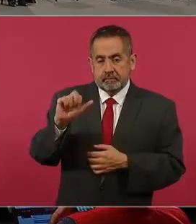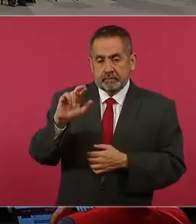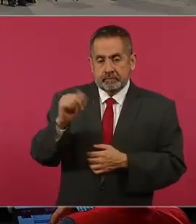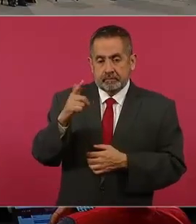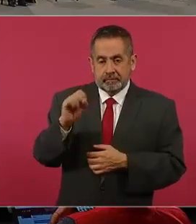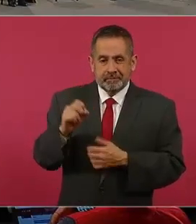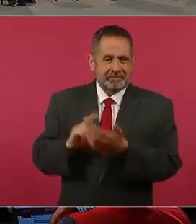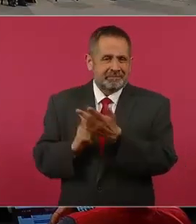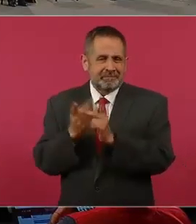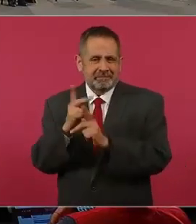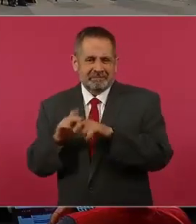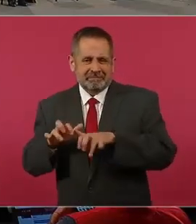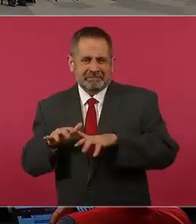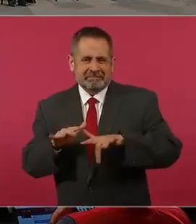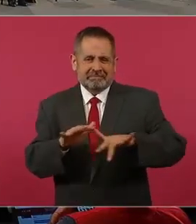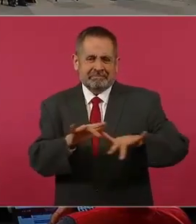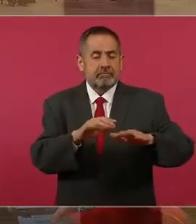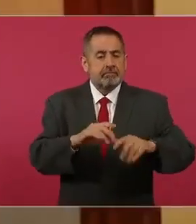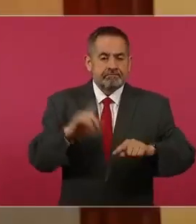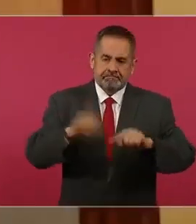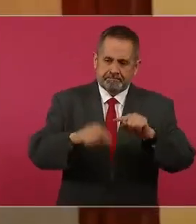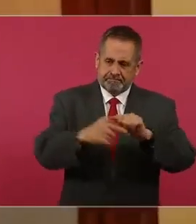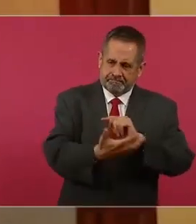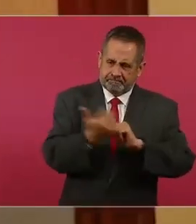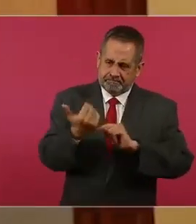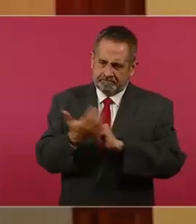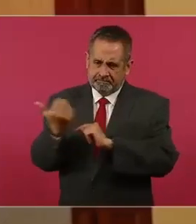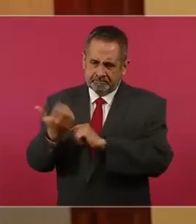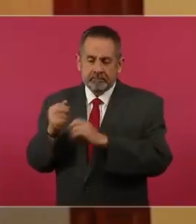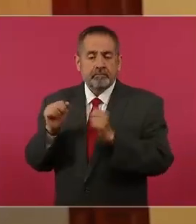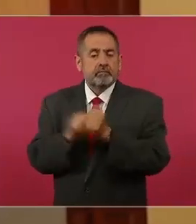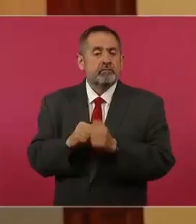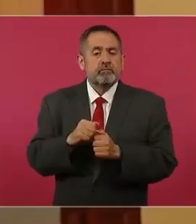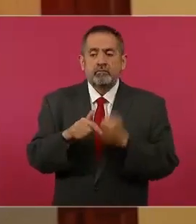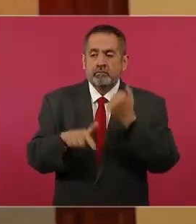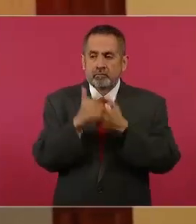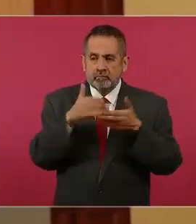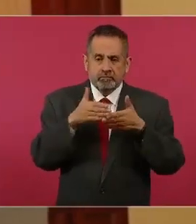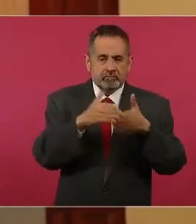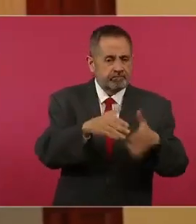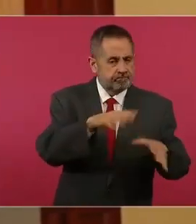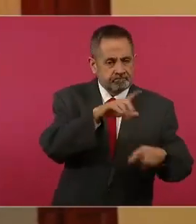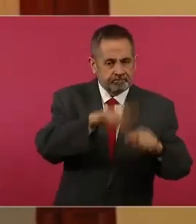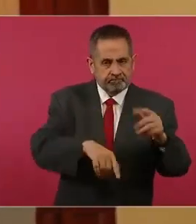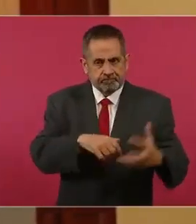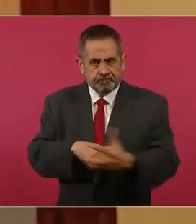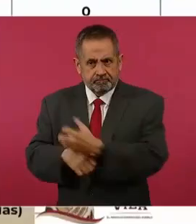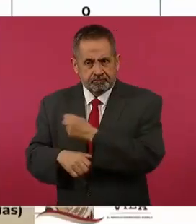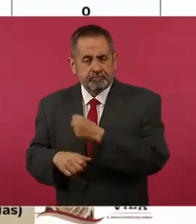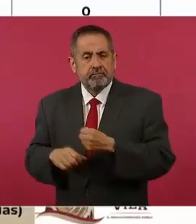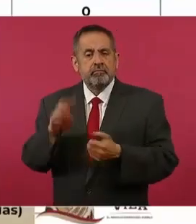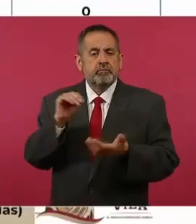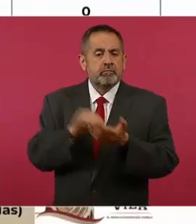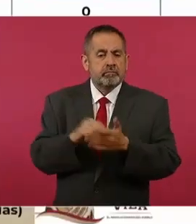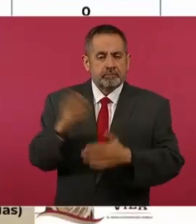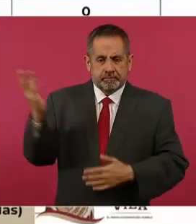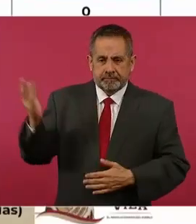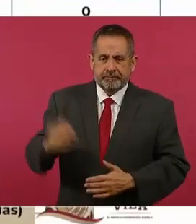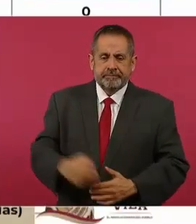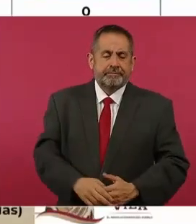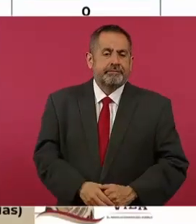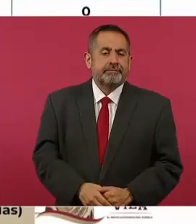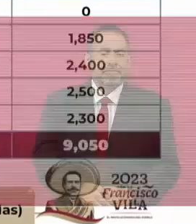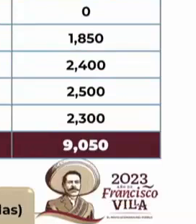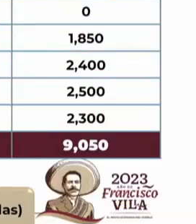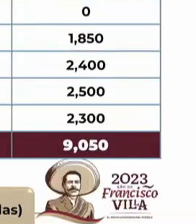municipios están siendo apoyados a la fecha con 12 buques sargaceros y 9.050 metros de barrera. Aquí tenemos